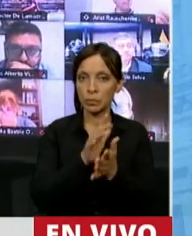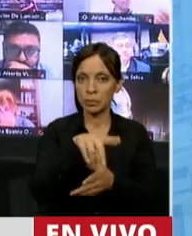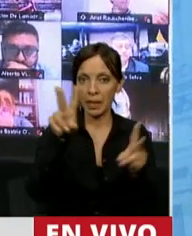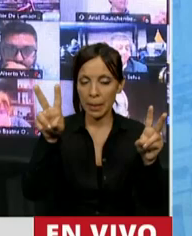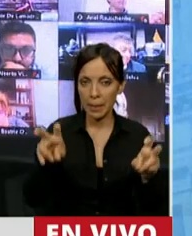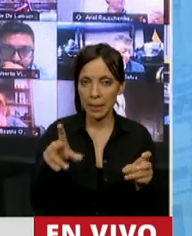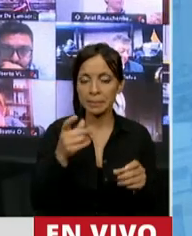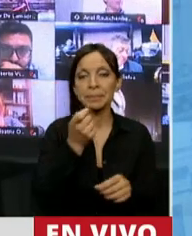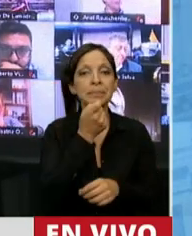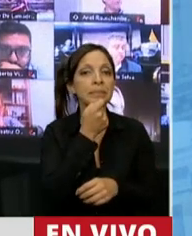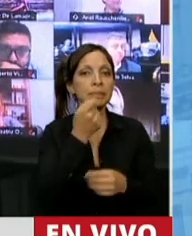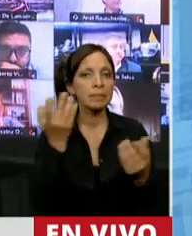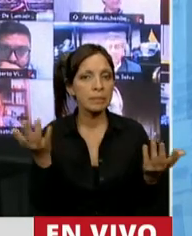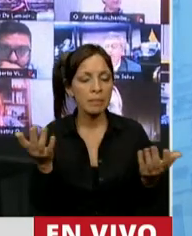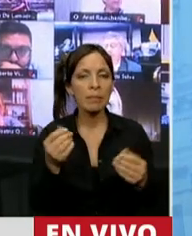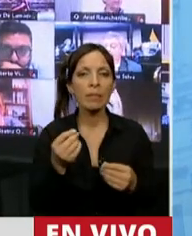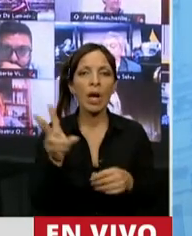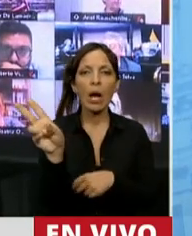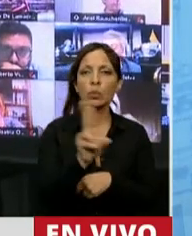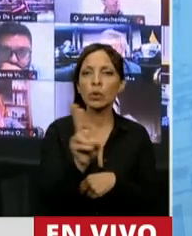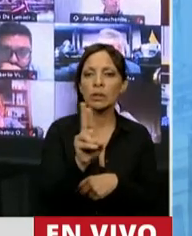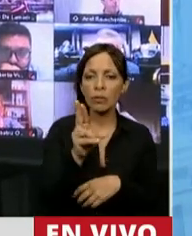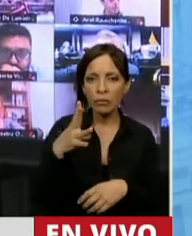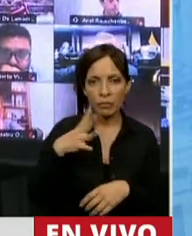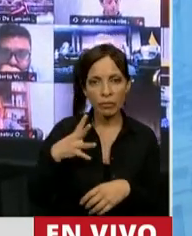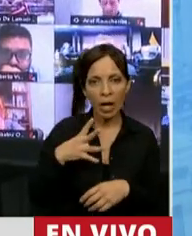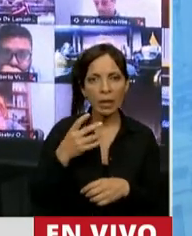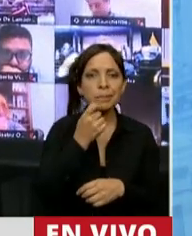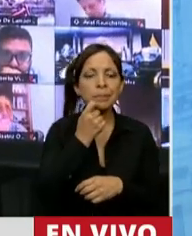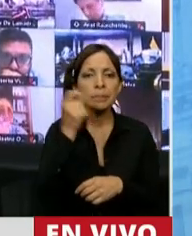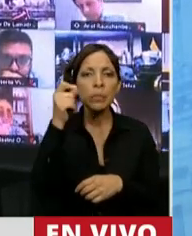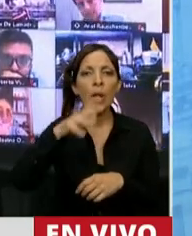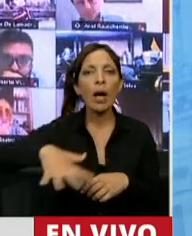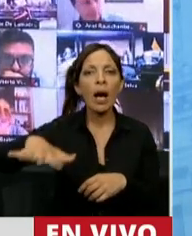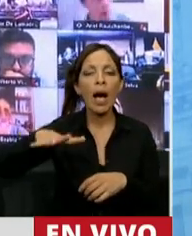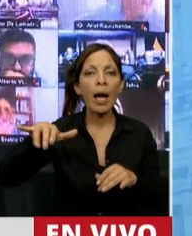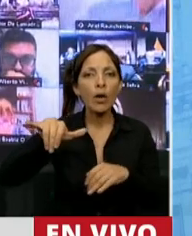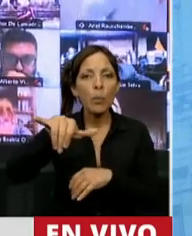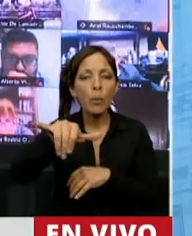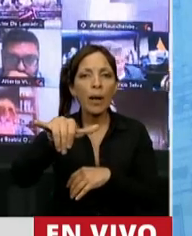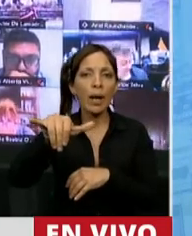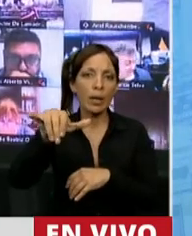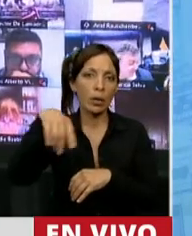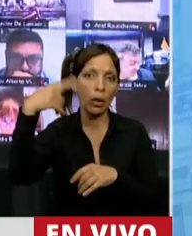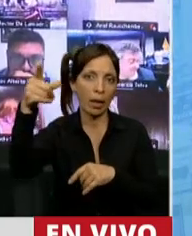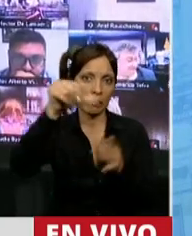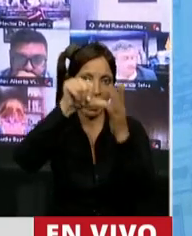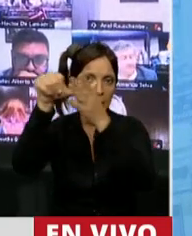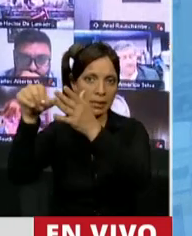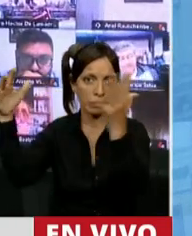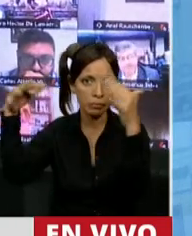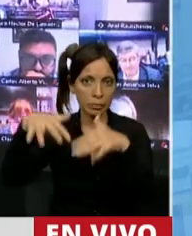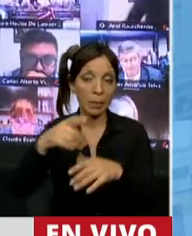ejemplo, ¿por qué no se han autorizado los aeropuertos internacionales del resto del país, como mi